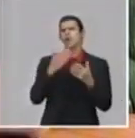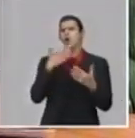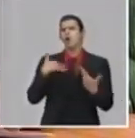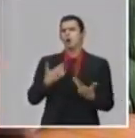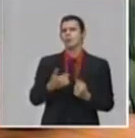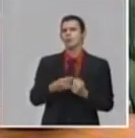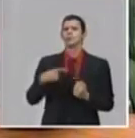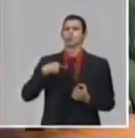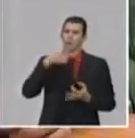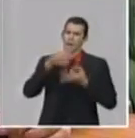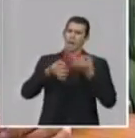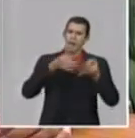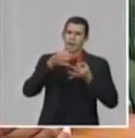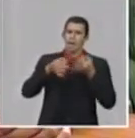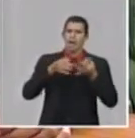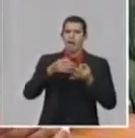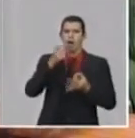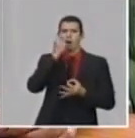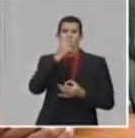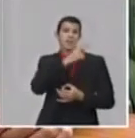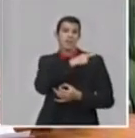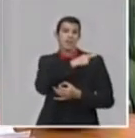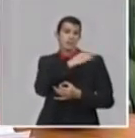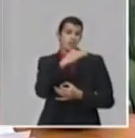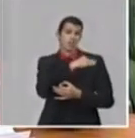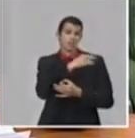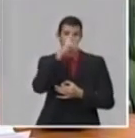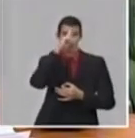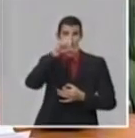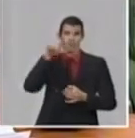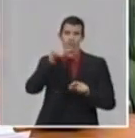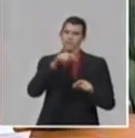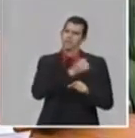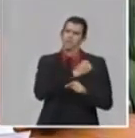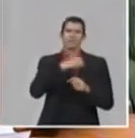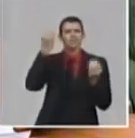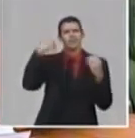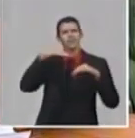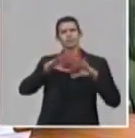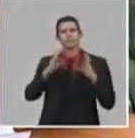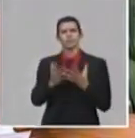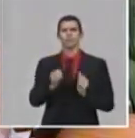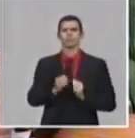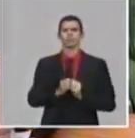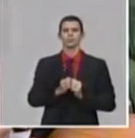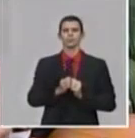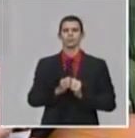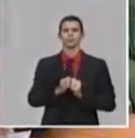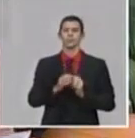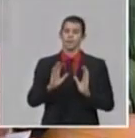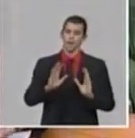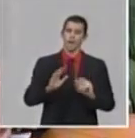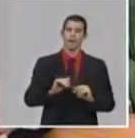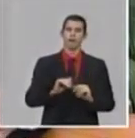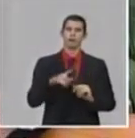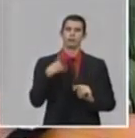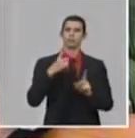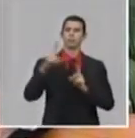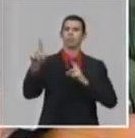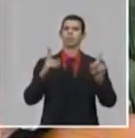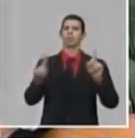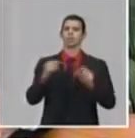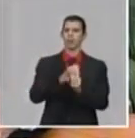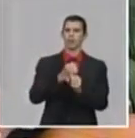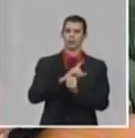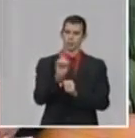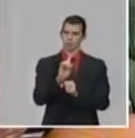de investigadores del 6GD, que hacemos reuniones también para dar respuestas a las preguntas que